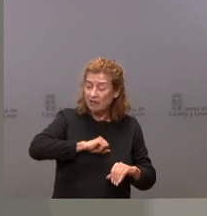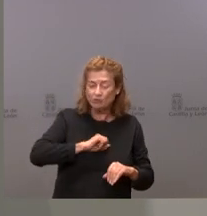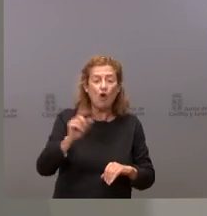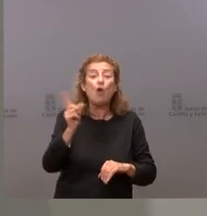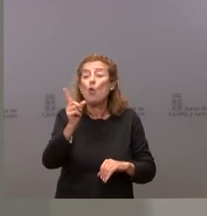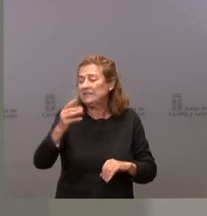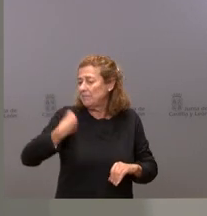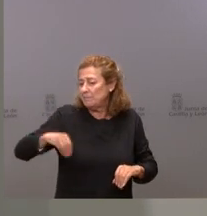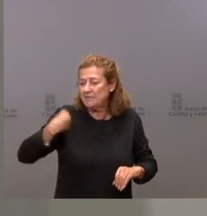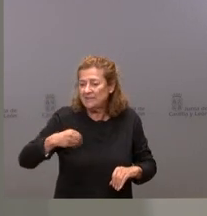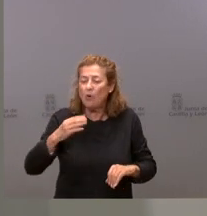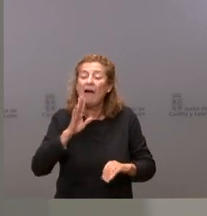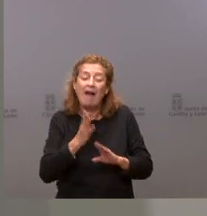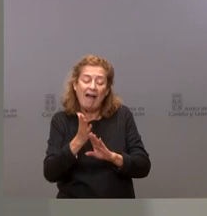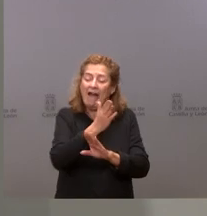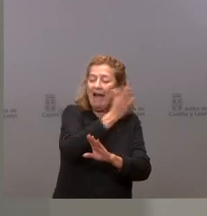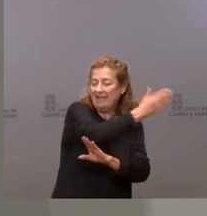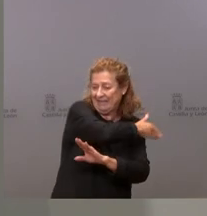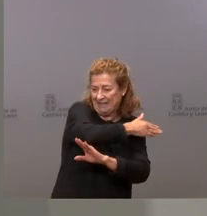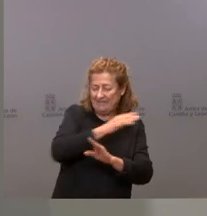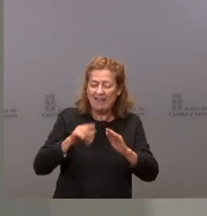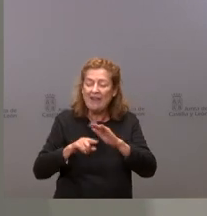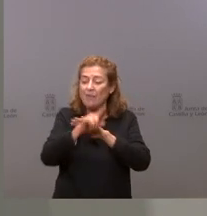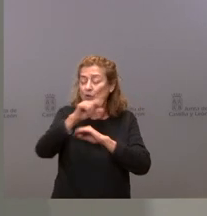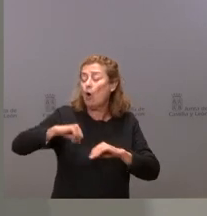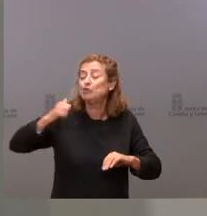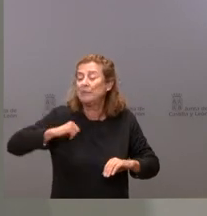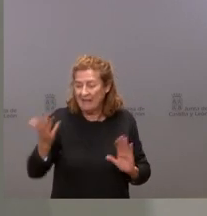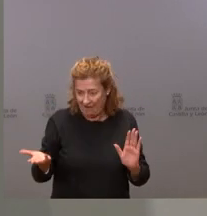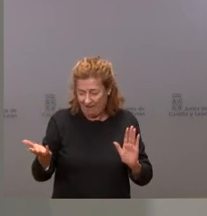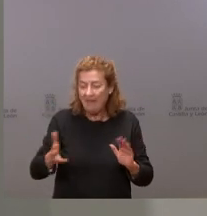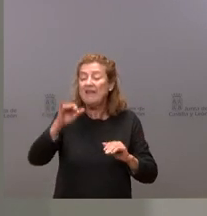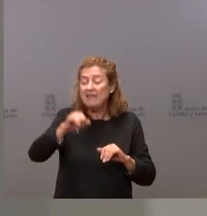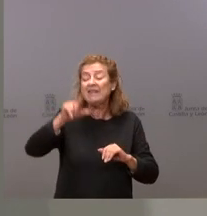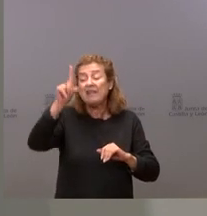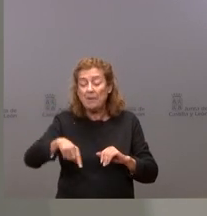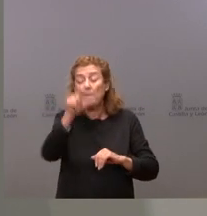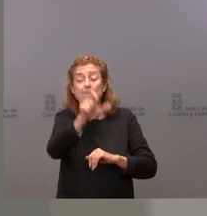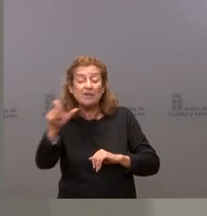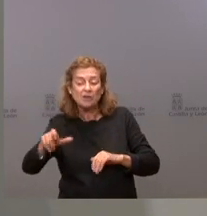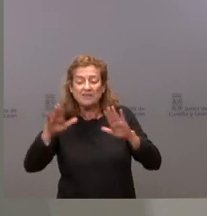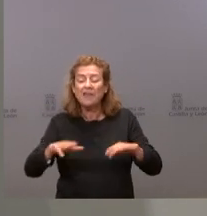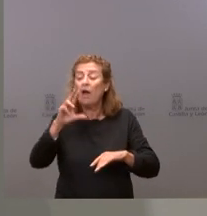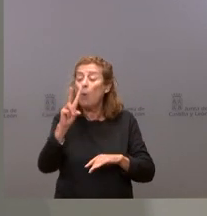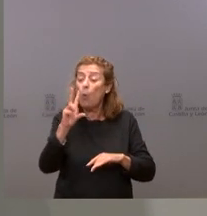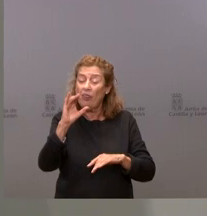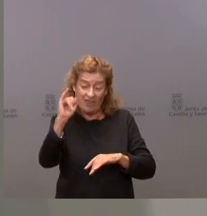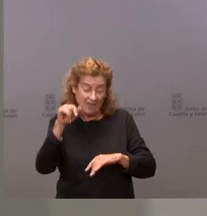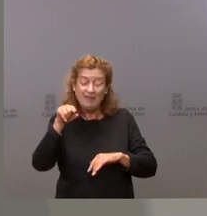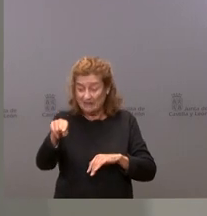siendo el mismo respecto del porcentaje de crecimiento de las hospitalizaciones y de las personas que están en UCI. Y esto